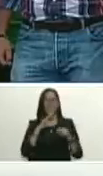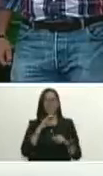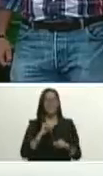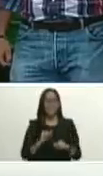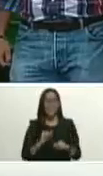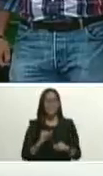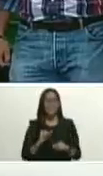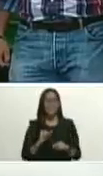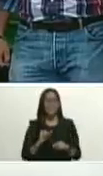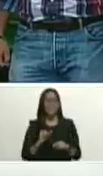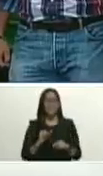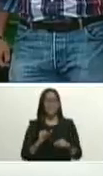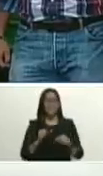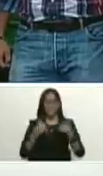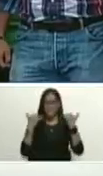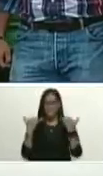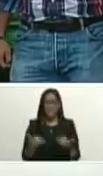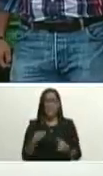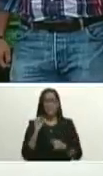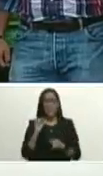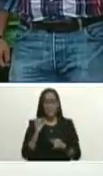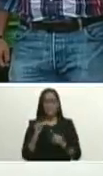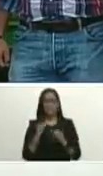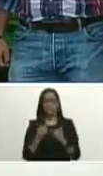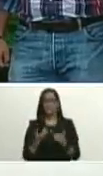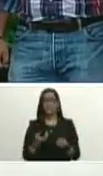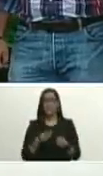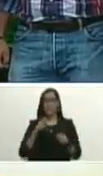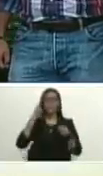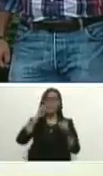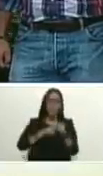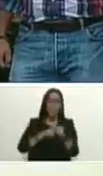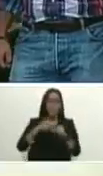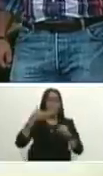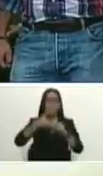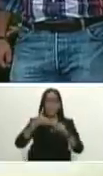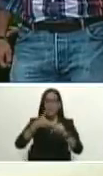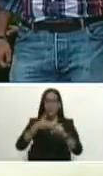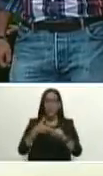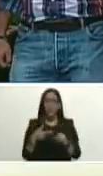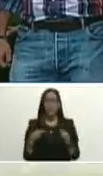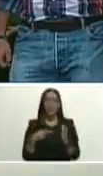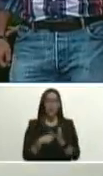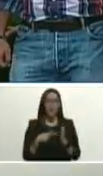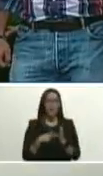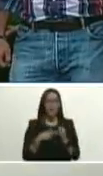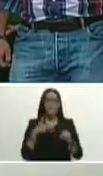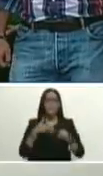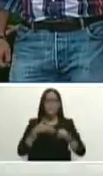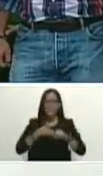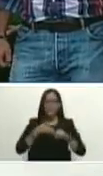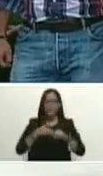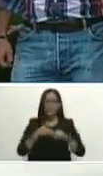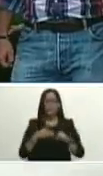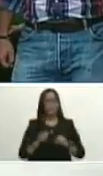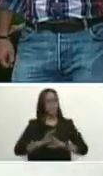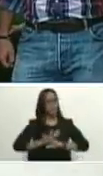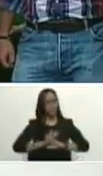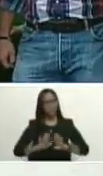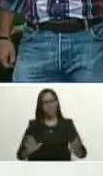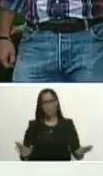de superar el rentismo petrolero la dependencia del petróleo de